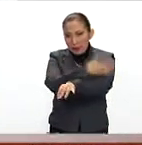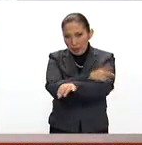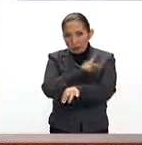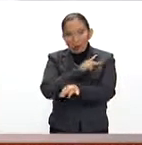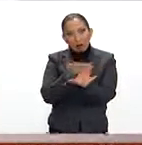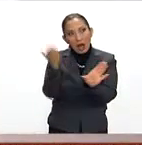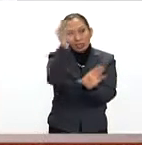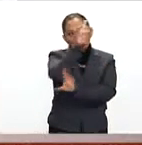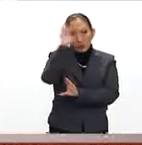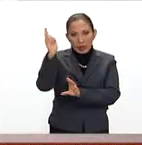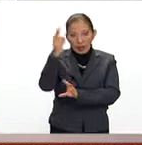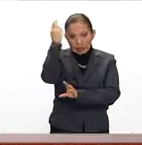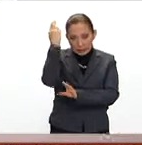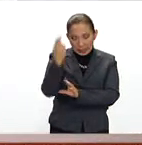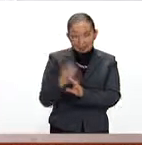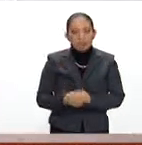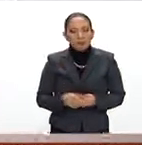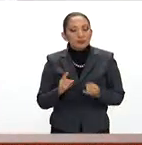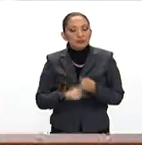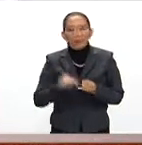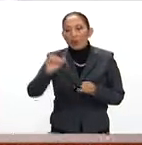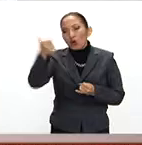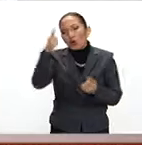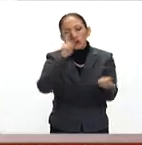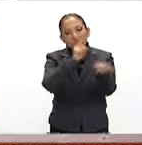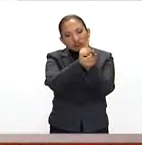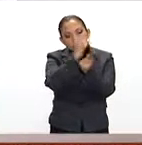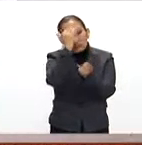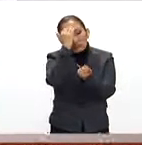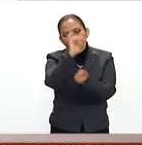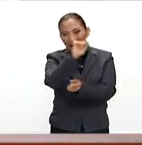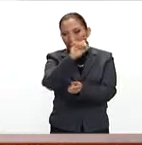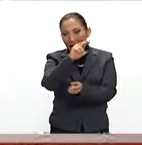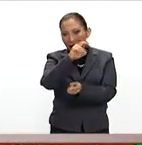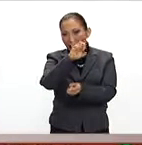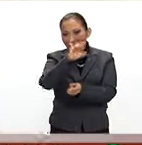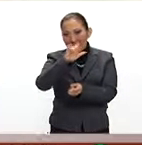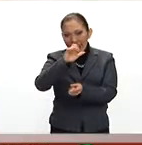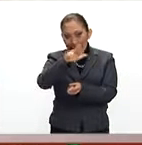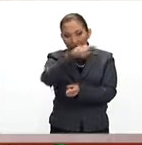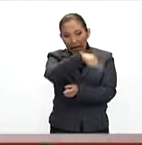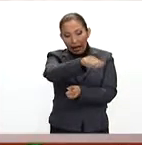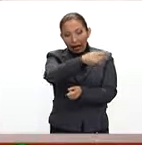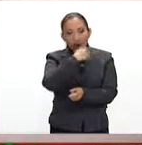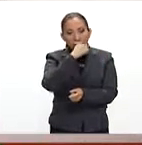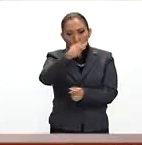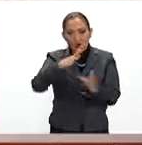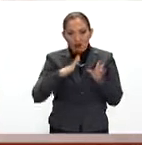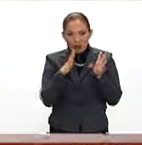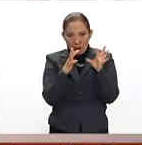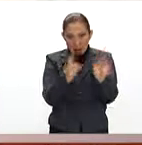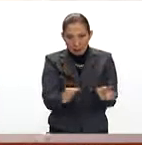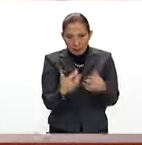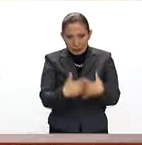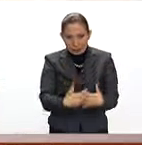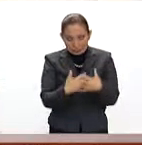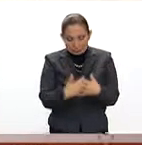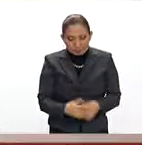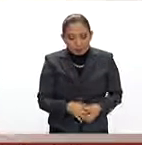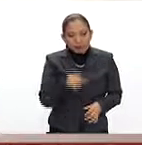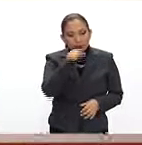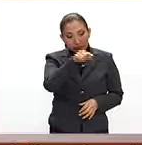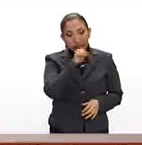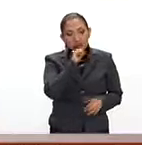productos propios. Y la verdad es que no estoy sola en esto, hay un equipo increíble atrás de nuestro